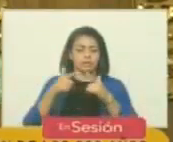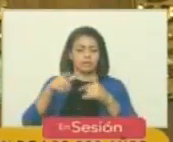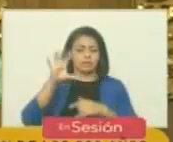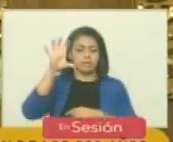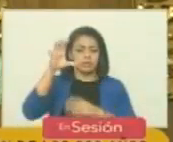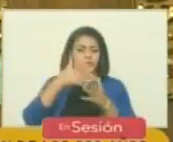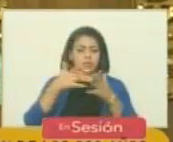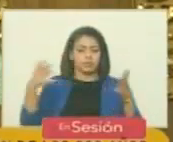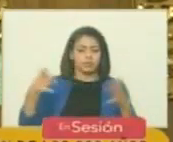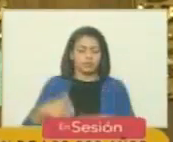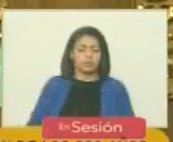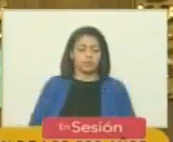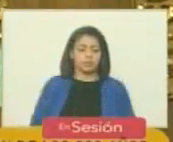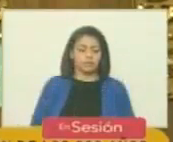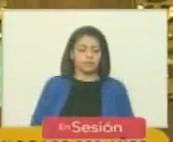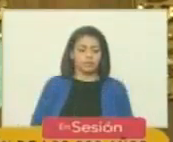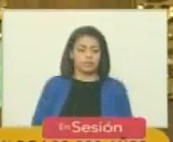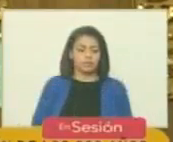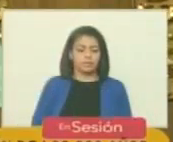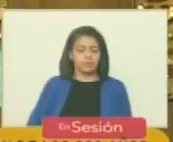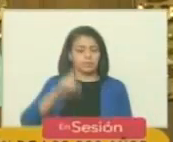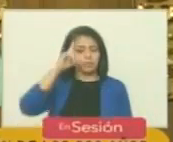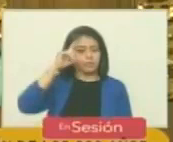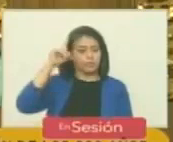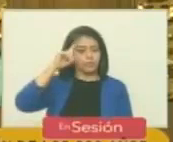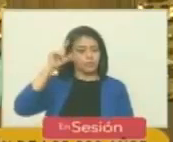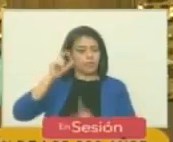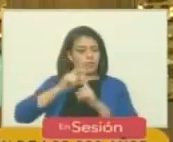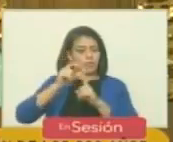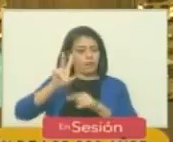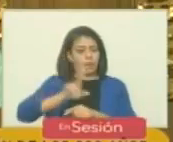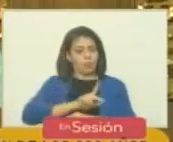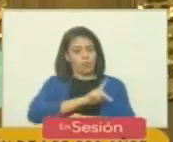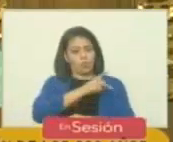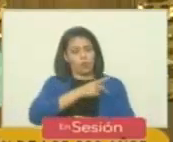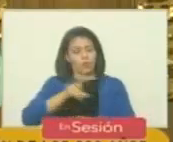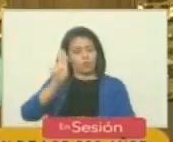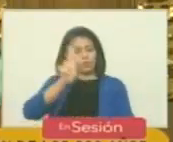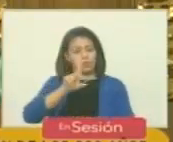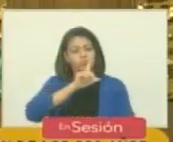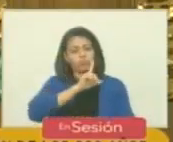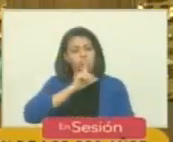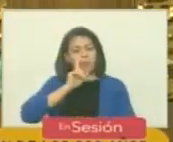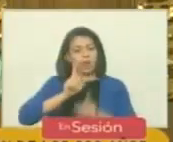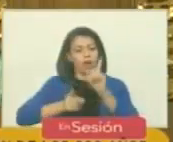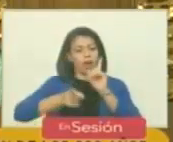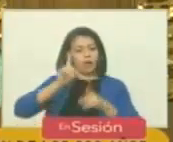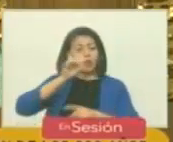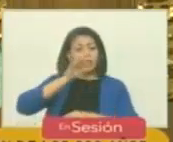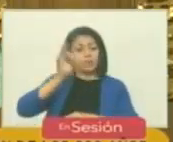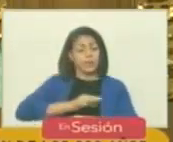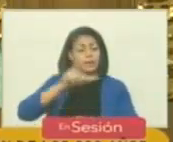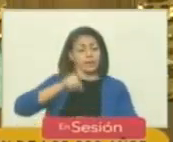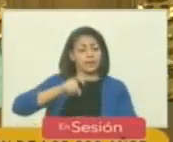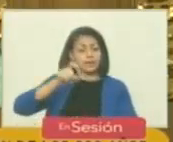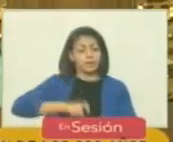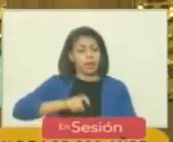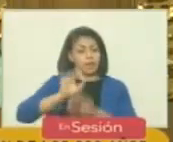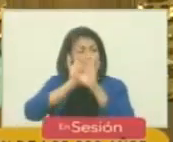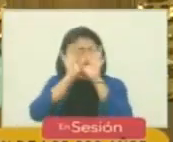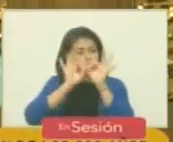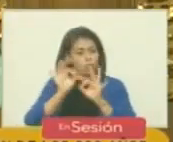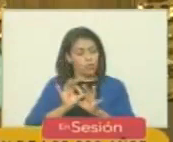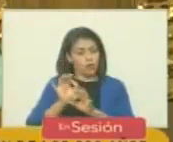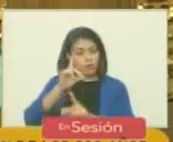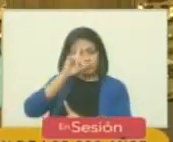patria grande perdón un sueño es una palabra poética utilizada para nombrar algo que en realidad es una necesidad estratégica